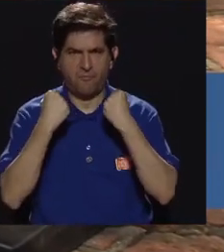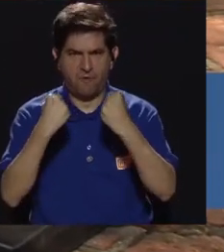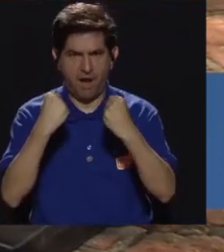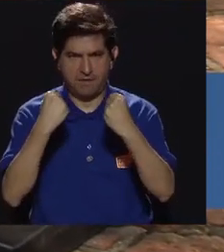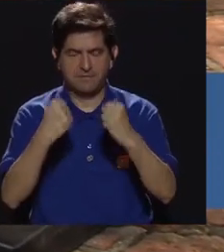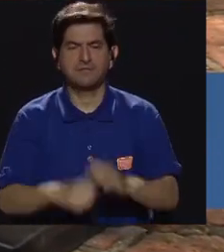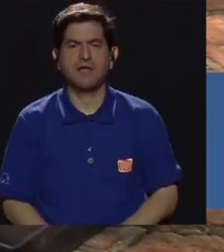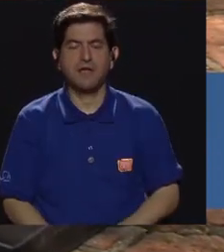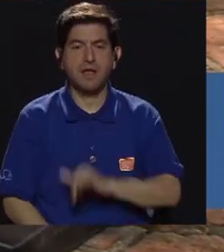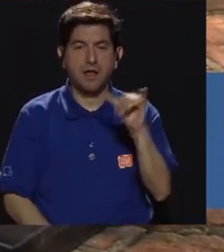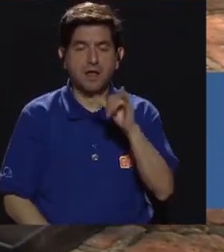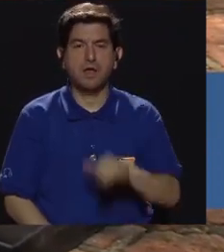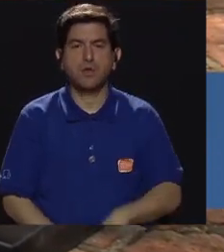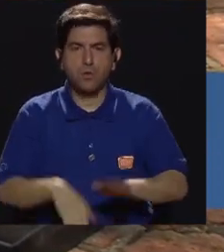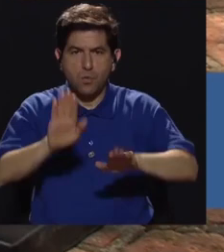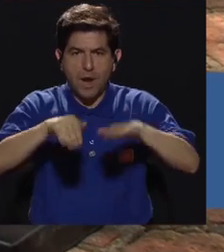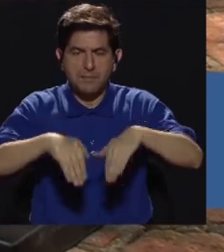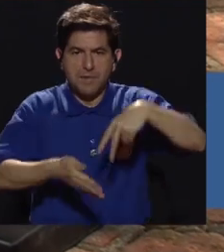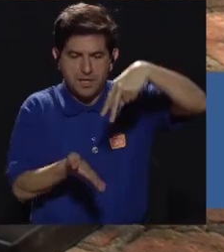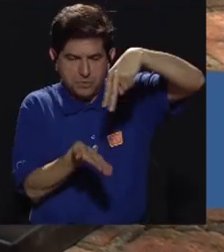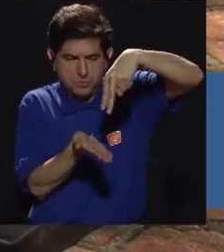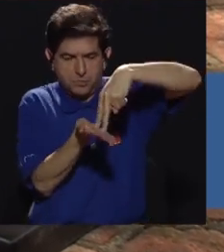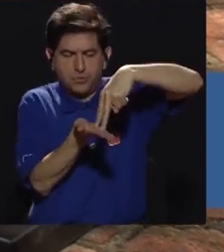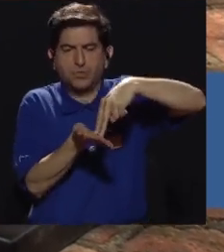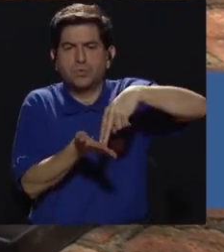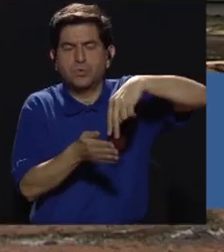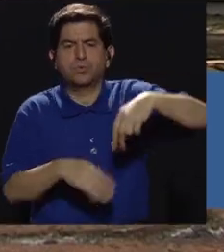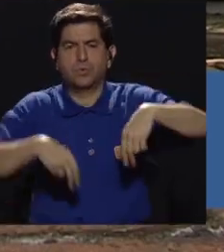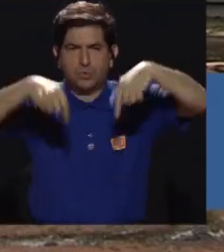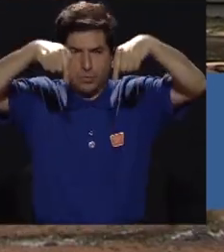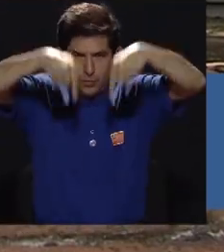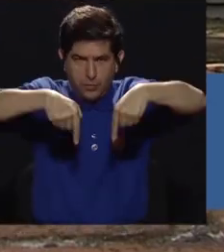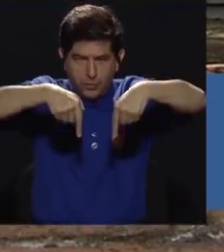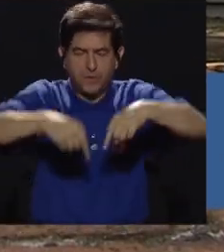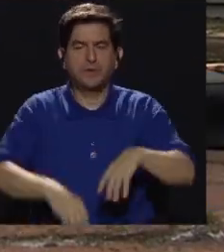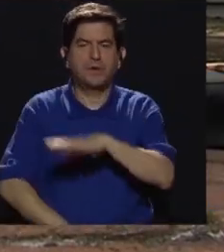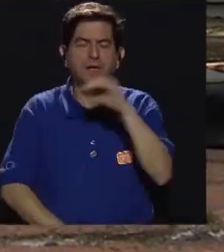apoyamos los pies en el piso y elevamos la cadera.